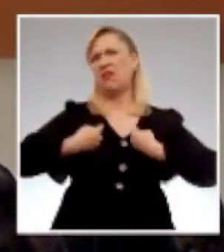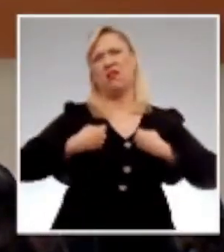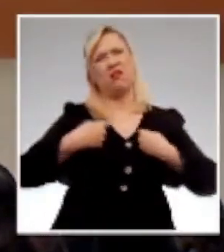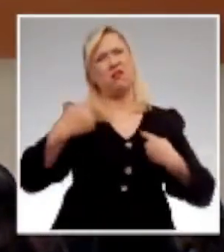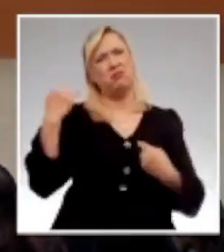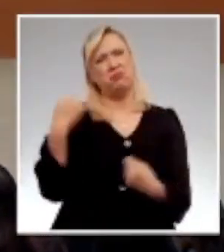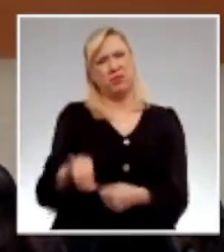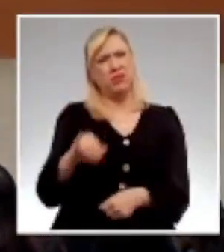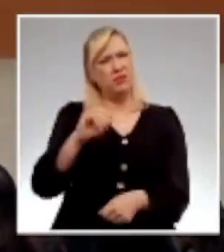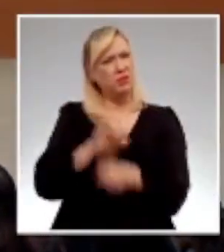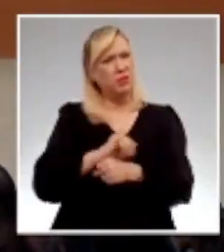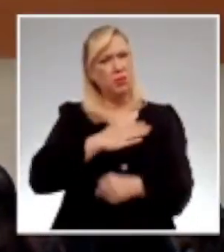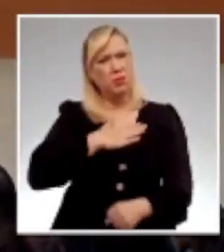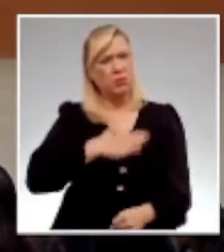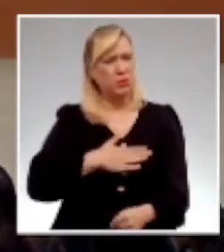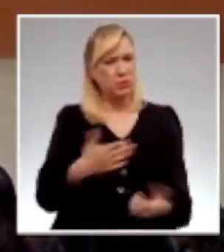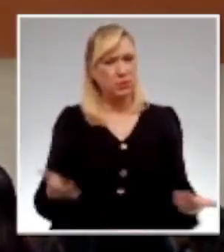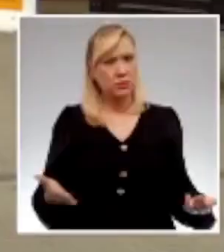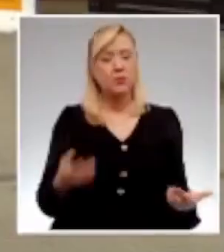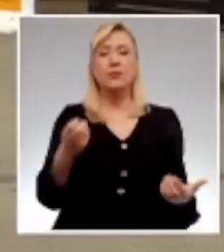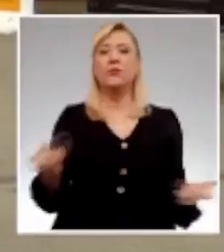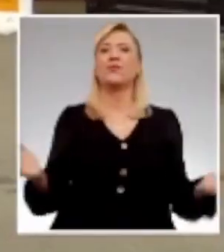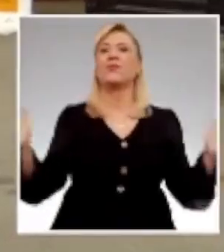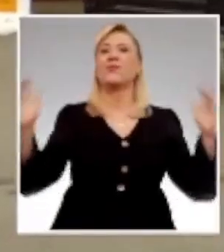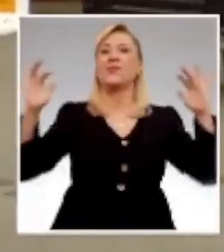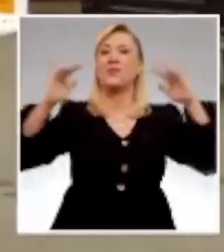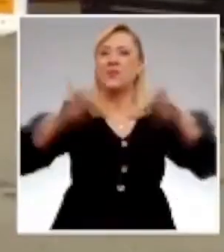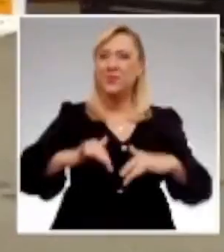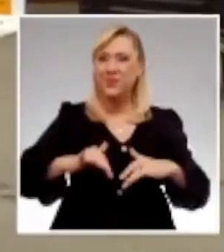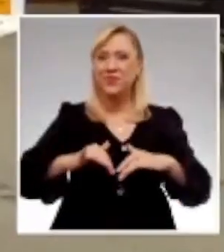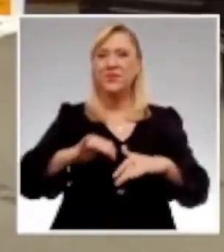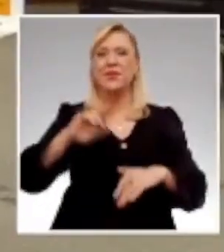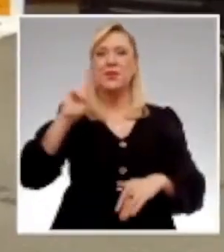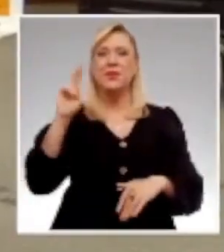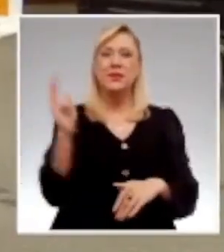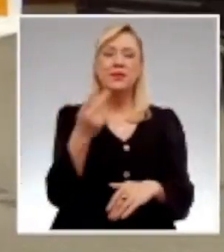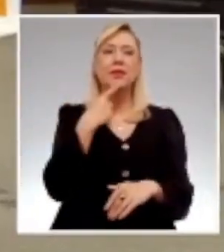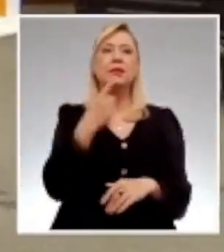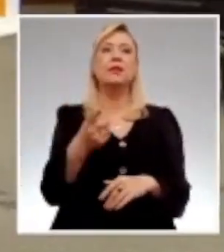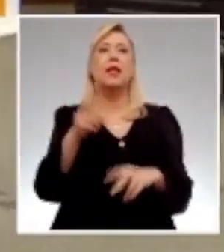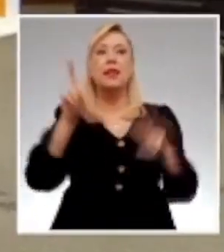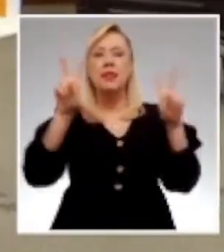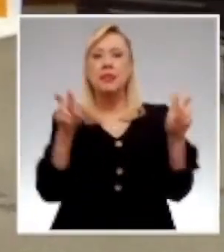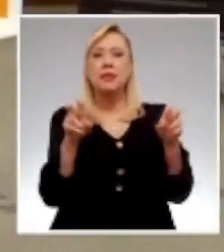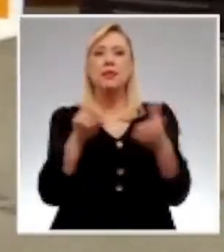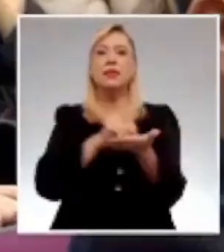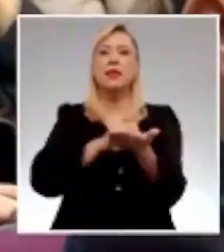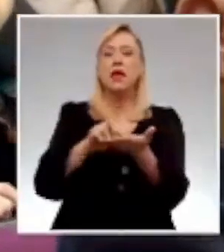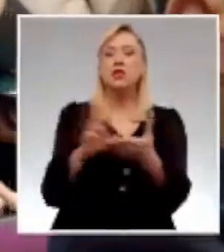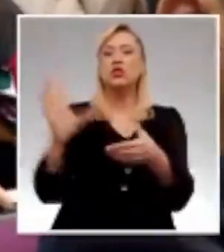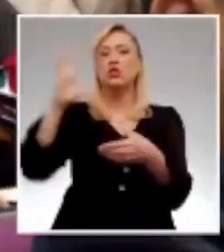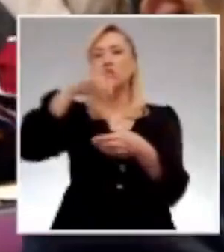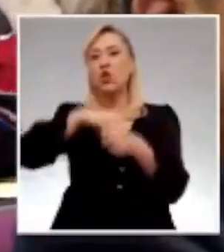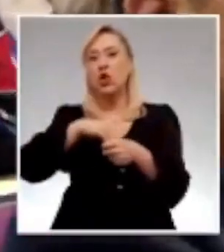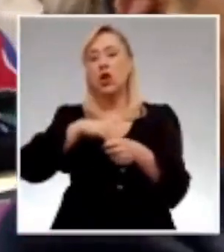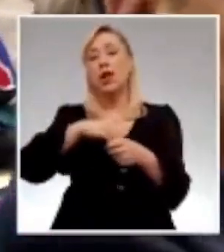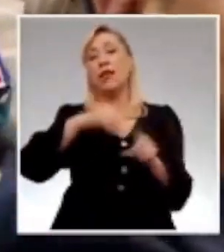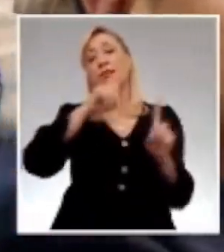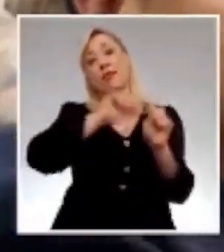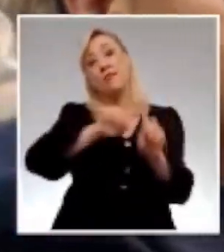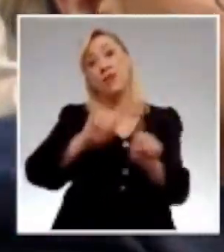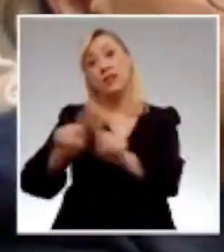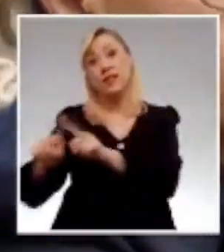jurídico universitario del Poder Judicial de la Federación con el tema Derechos, Inclusión y Diversidad, se mencionó que es